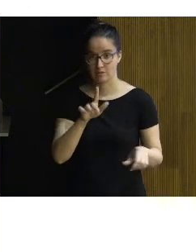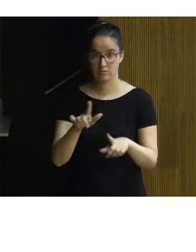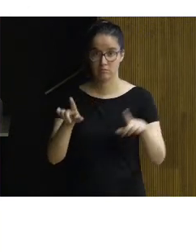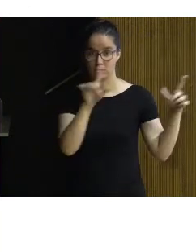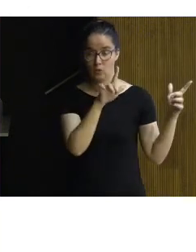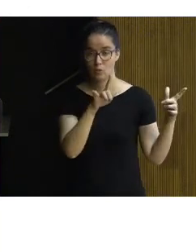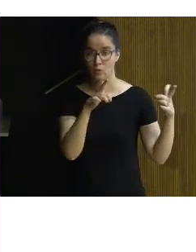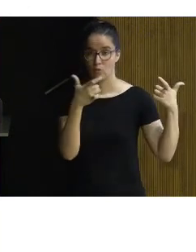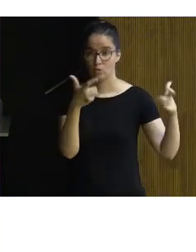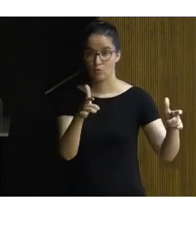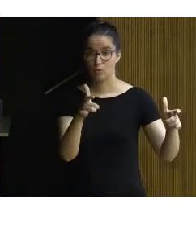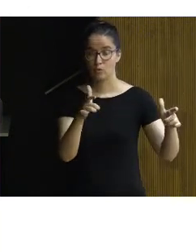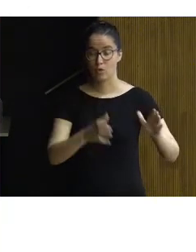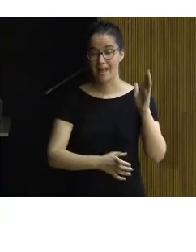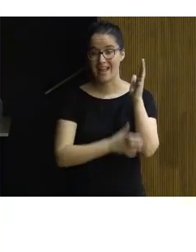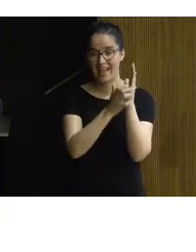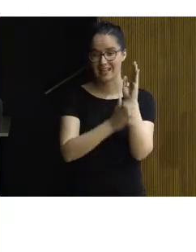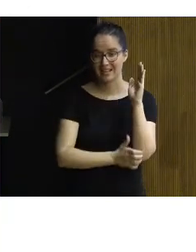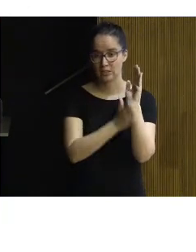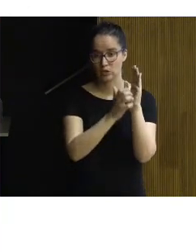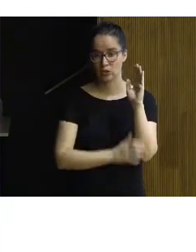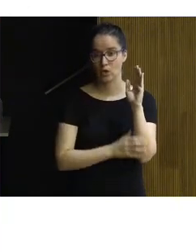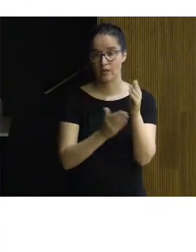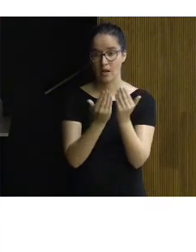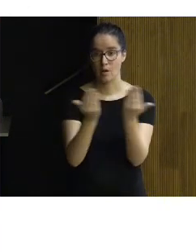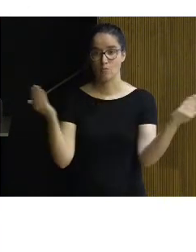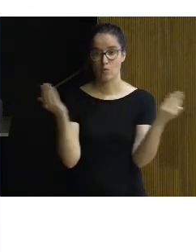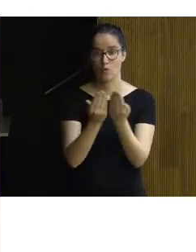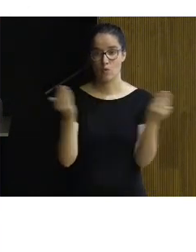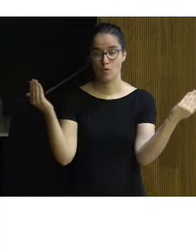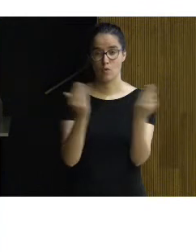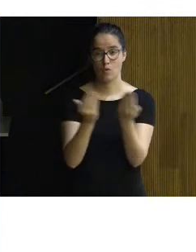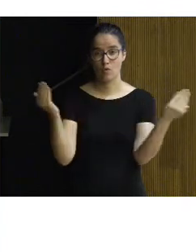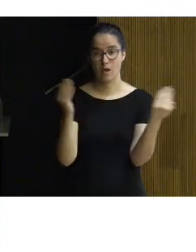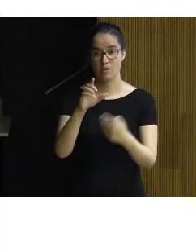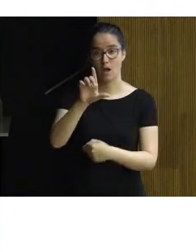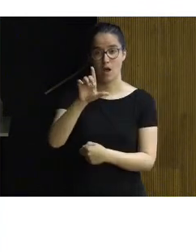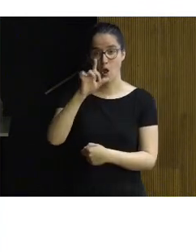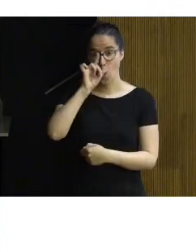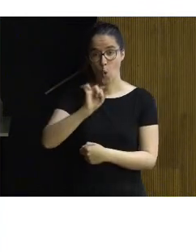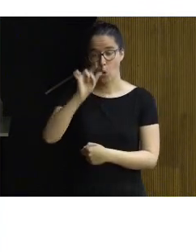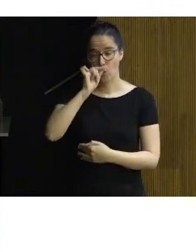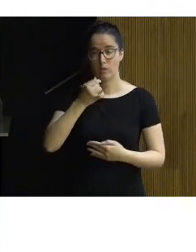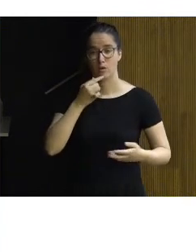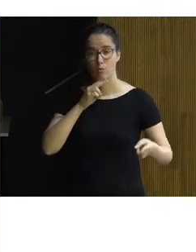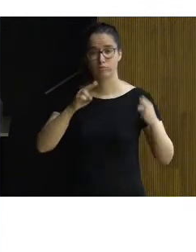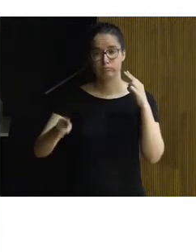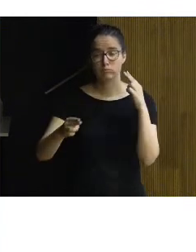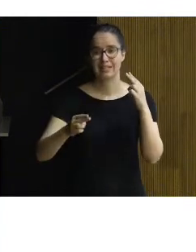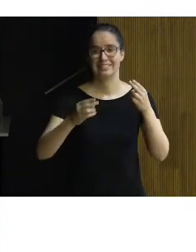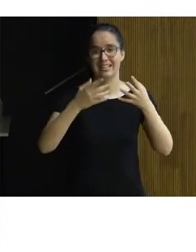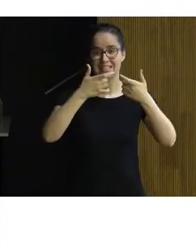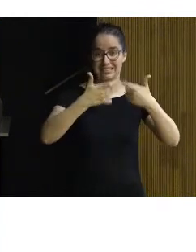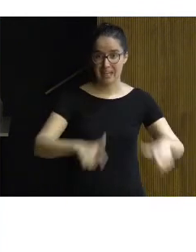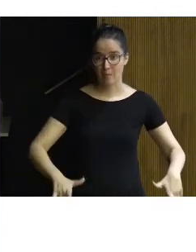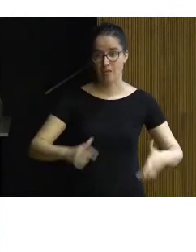parte, por lo tanto, tengo el ascensor de la muralla de Lugo, que parece que es lo que responde a este esquema de metodología que